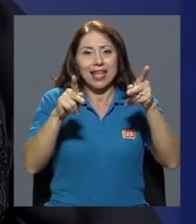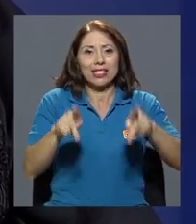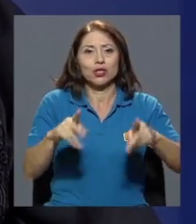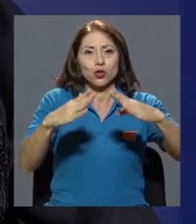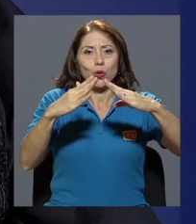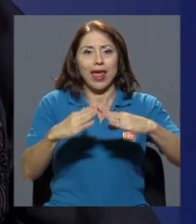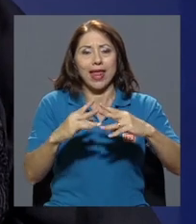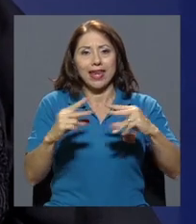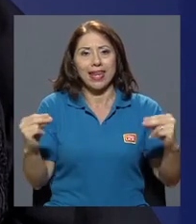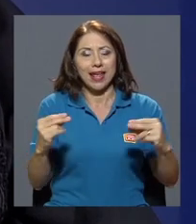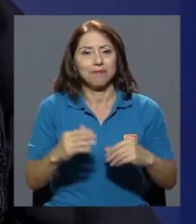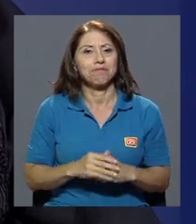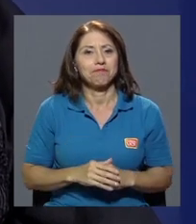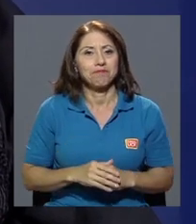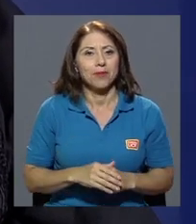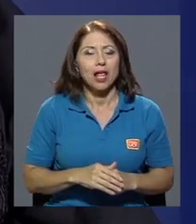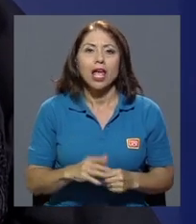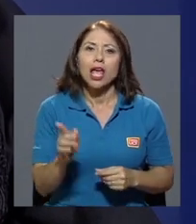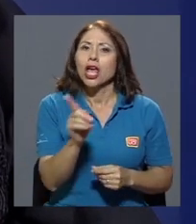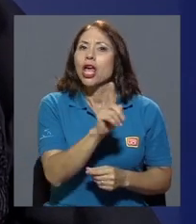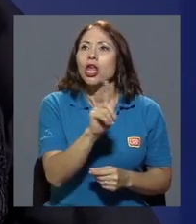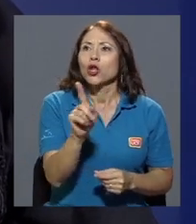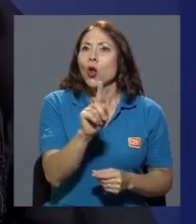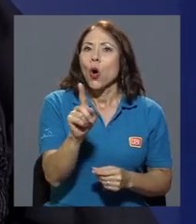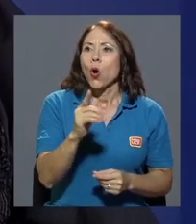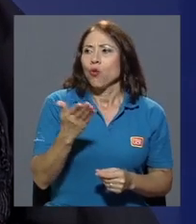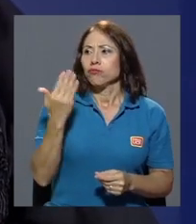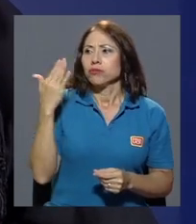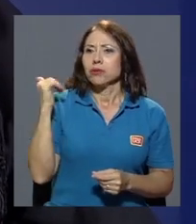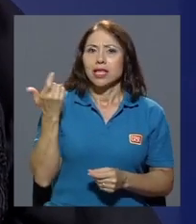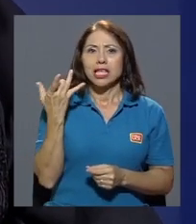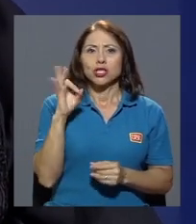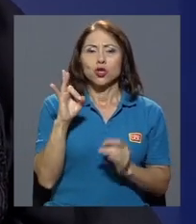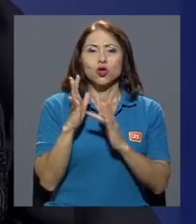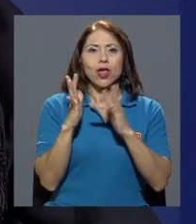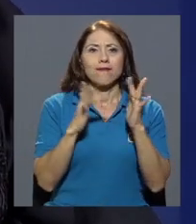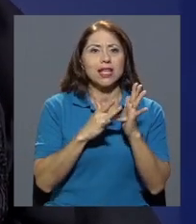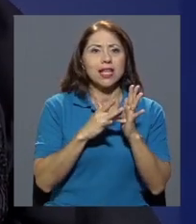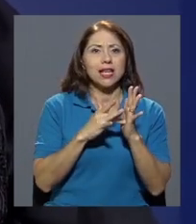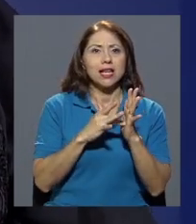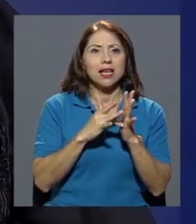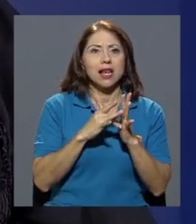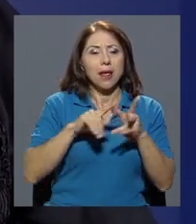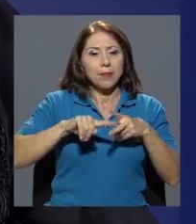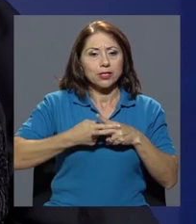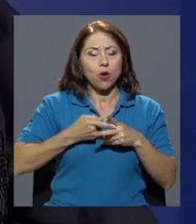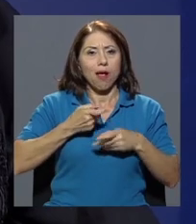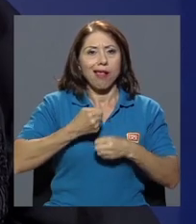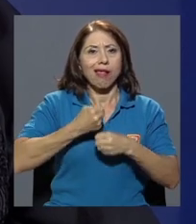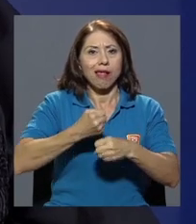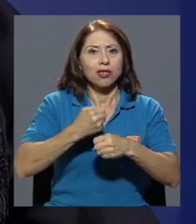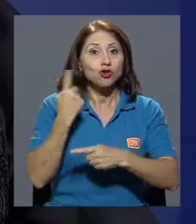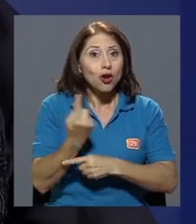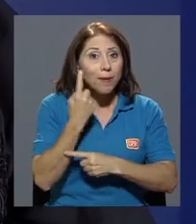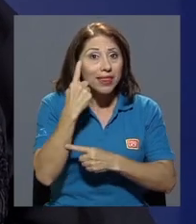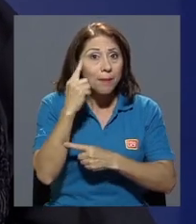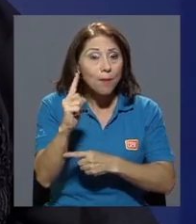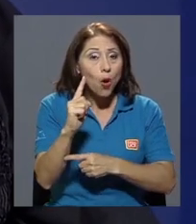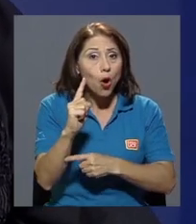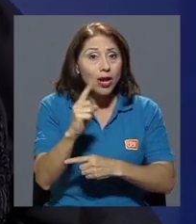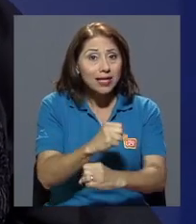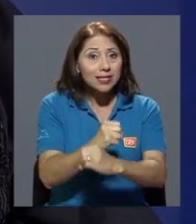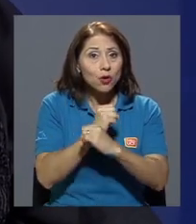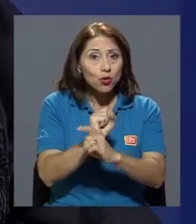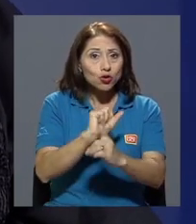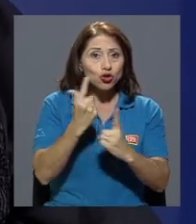Es decir, no se levantó el 18 de abril nada más por el tema del seguro social,